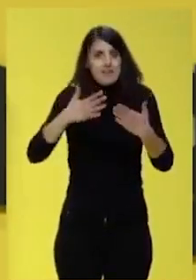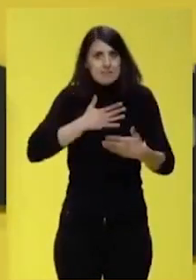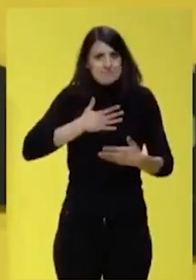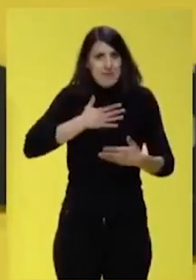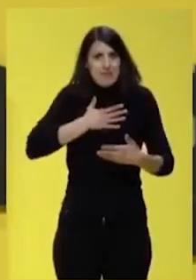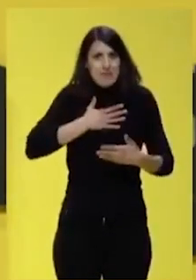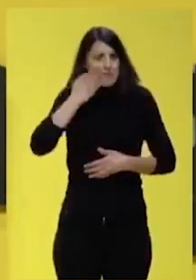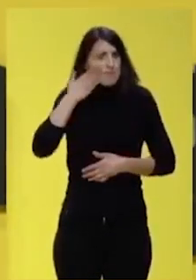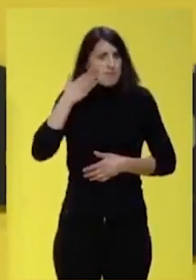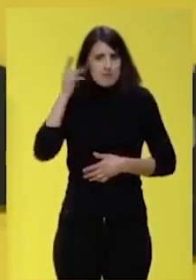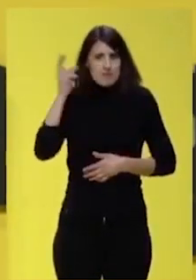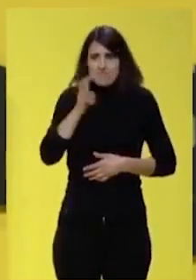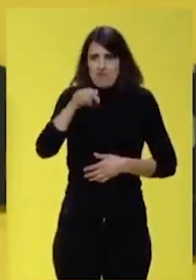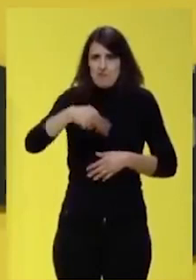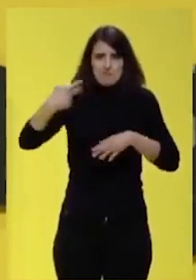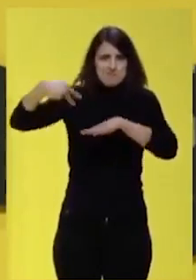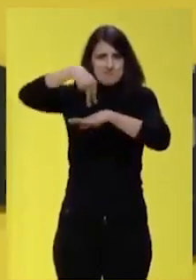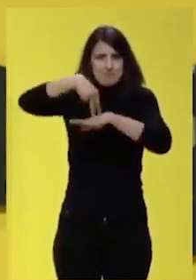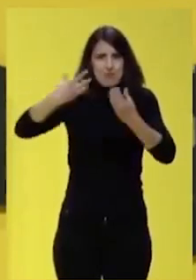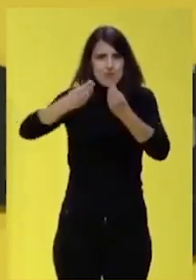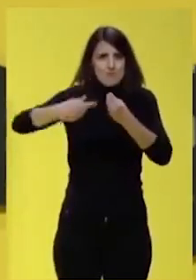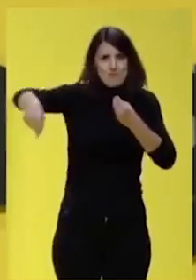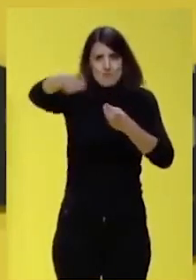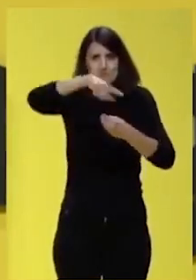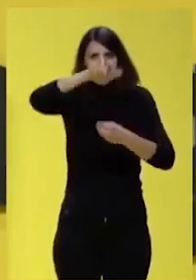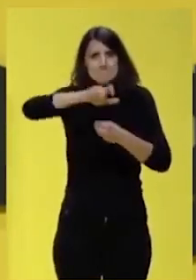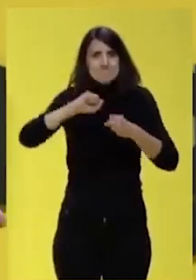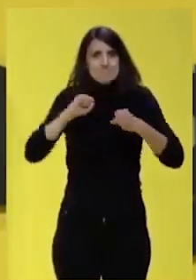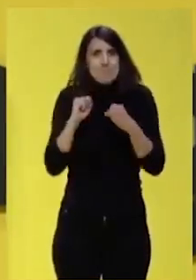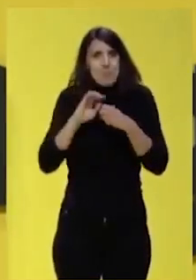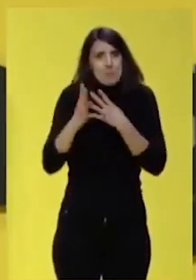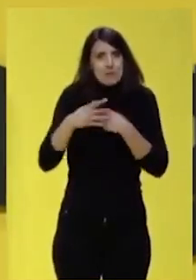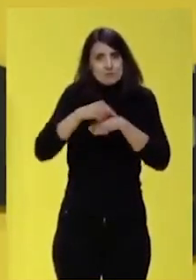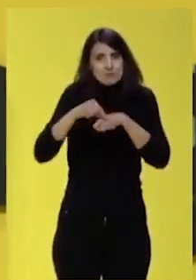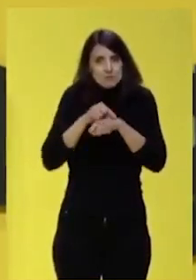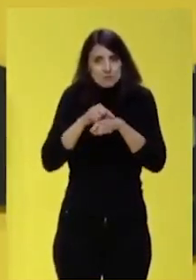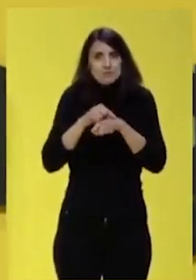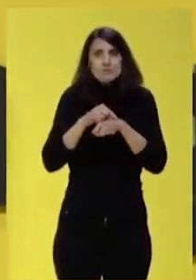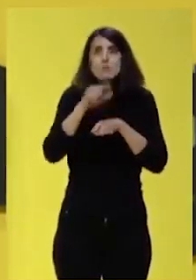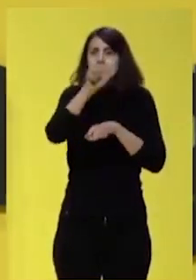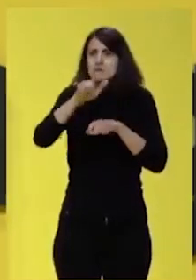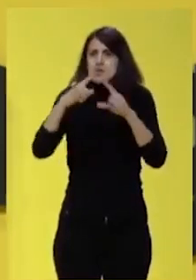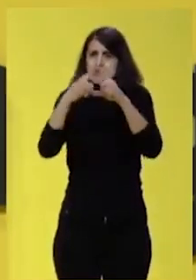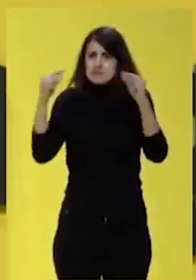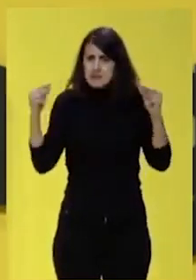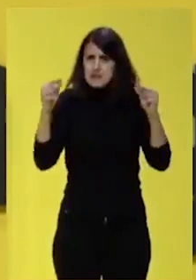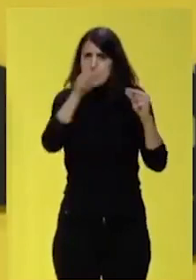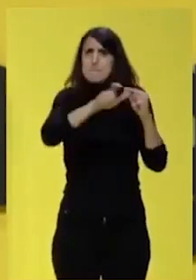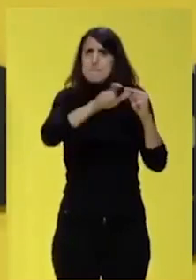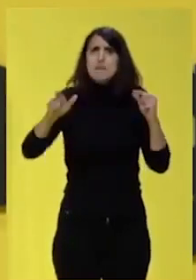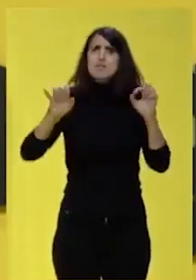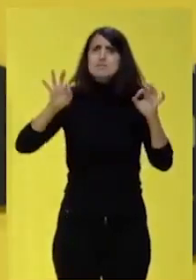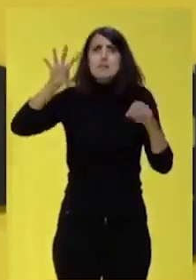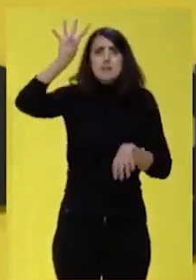estar aquí con todos vosotros y vosotras, con los presos, con la gente de la Esquerra Republicana, con la gente de